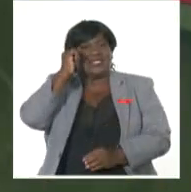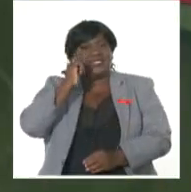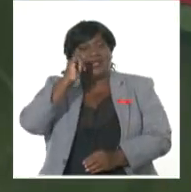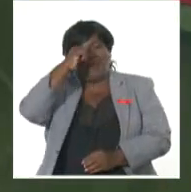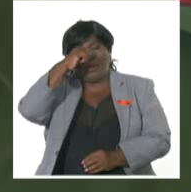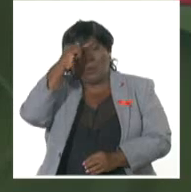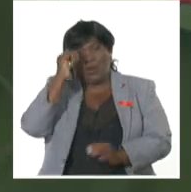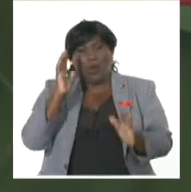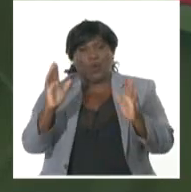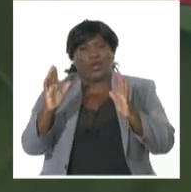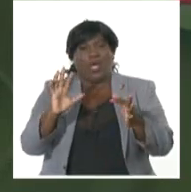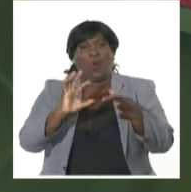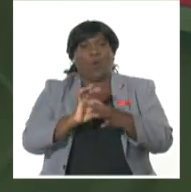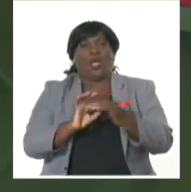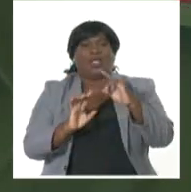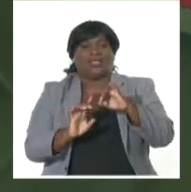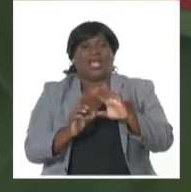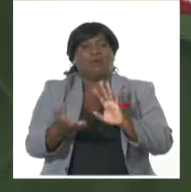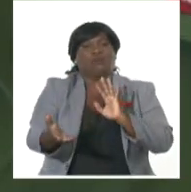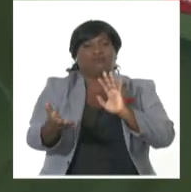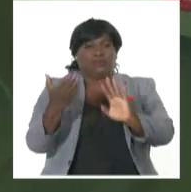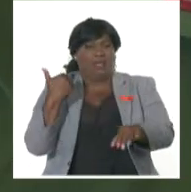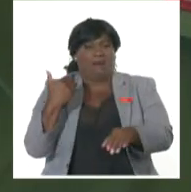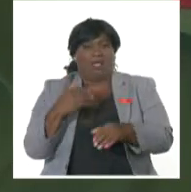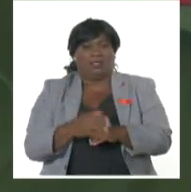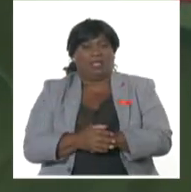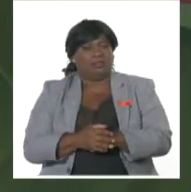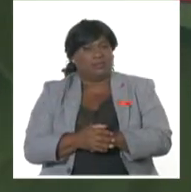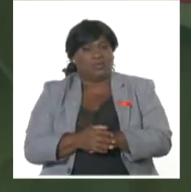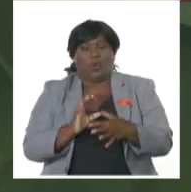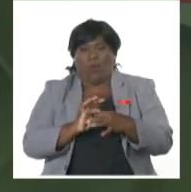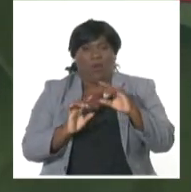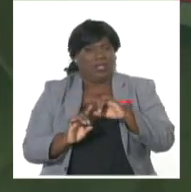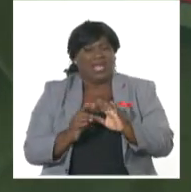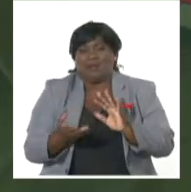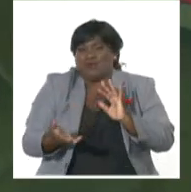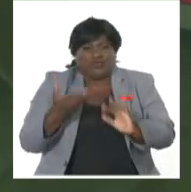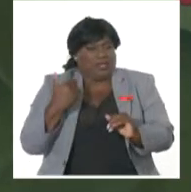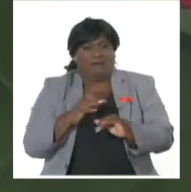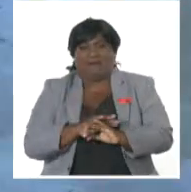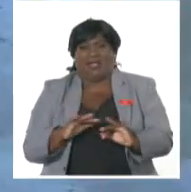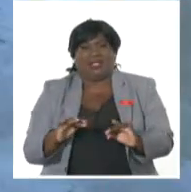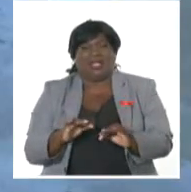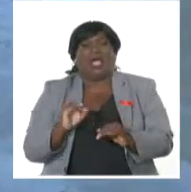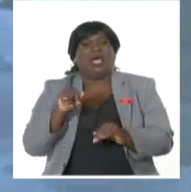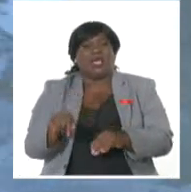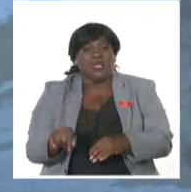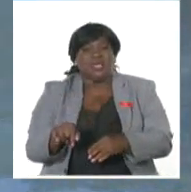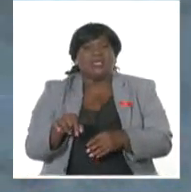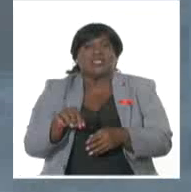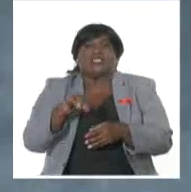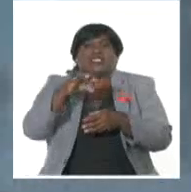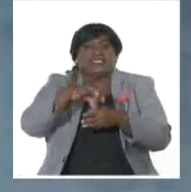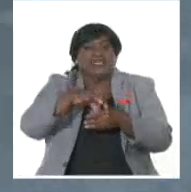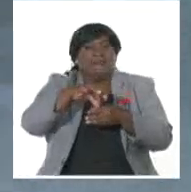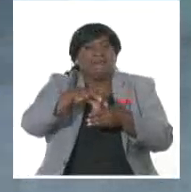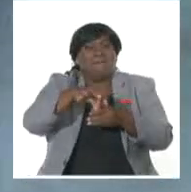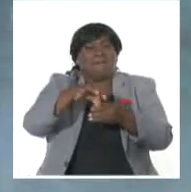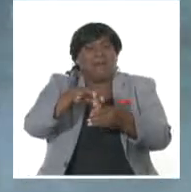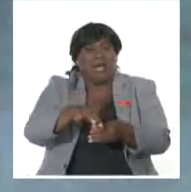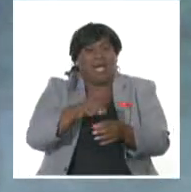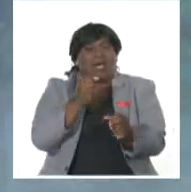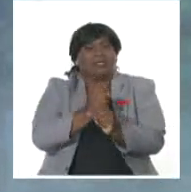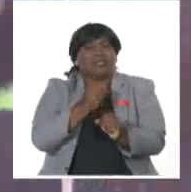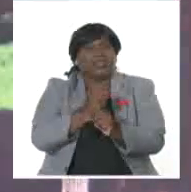llamado Guantánamo se levanta, en función de levantarnos ante esta situación. Estamos convocando a sembrar, estamos convocando a hacer también labores de